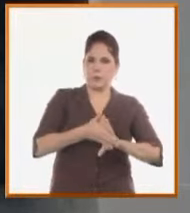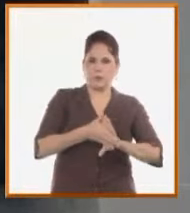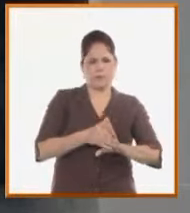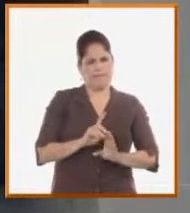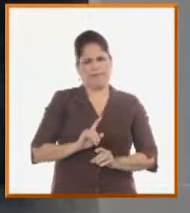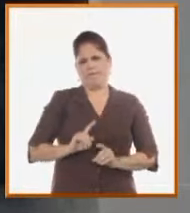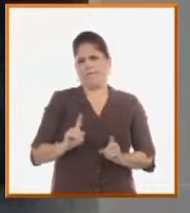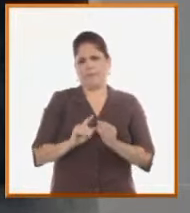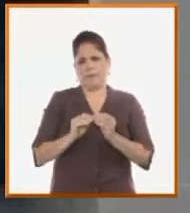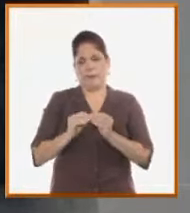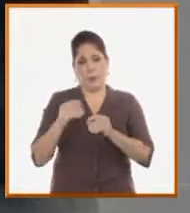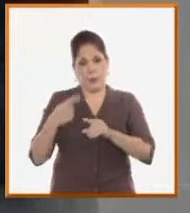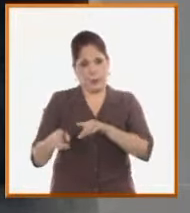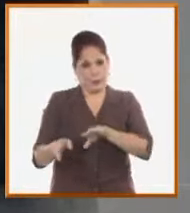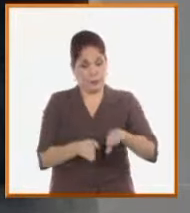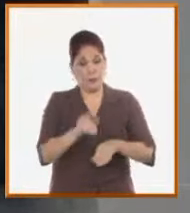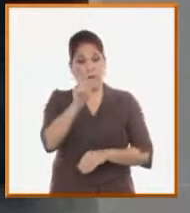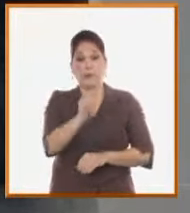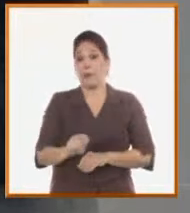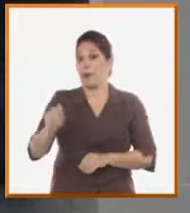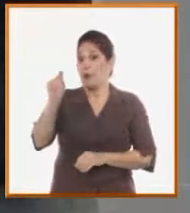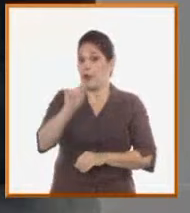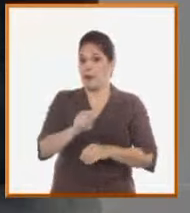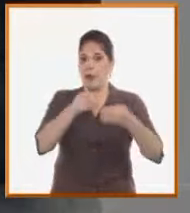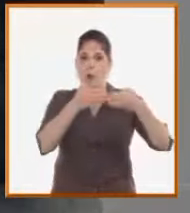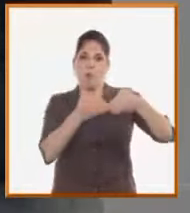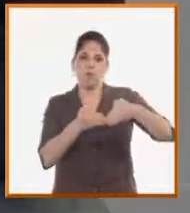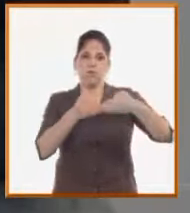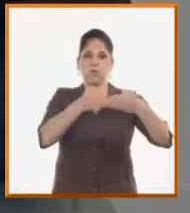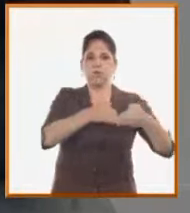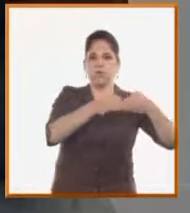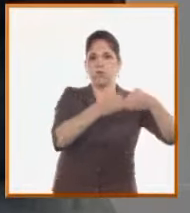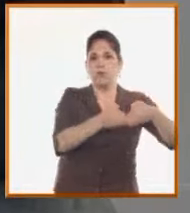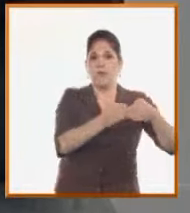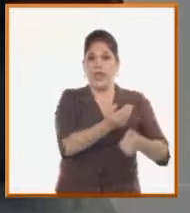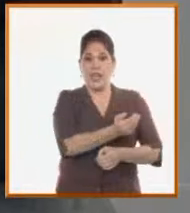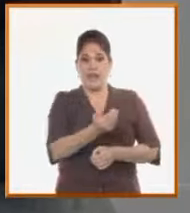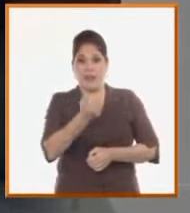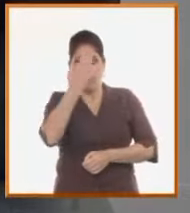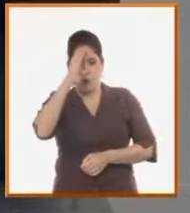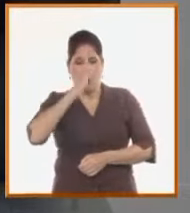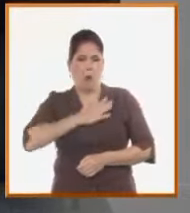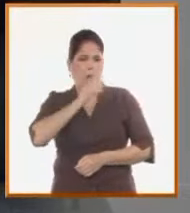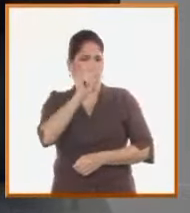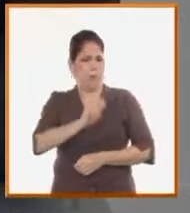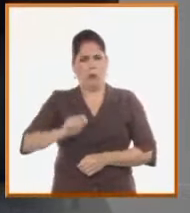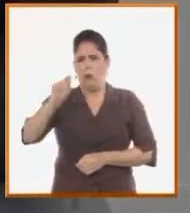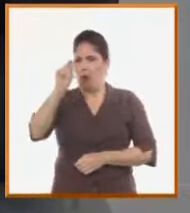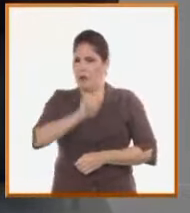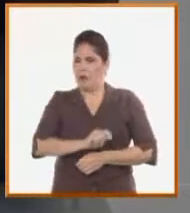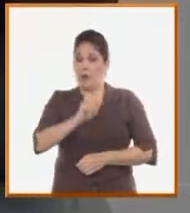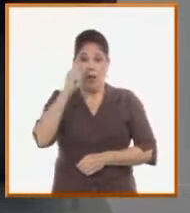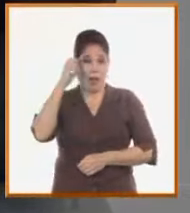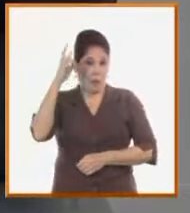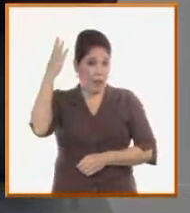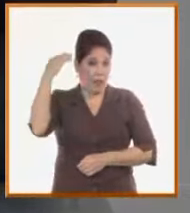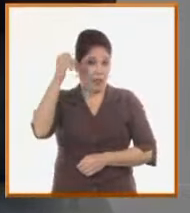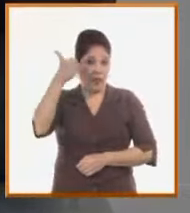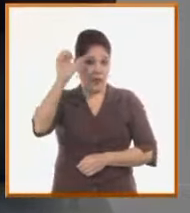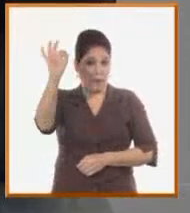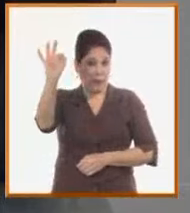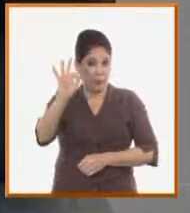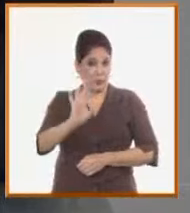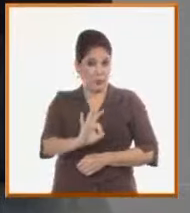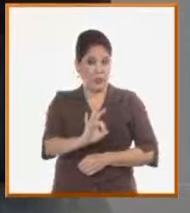Está la prohibición de los cruceros, que representó más del 10% de los arribos que teníamos. En